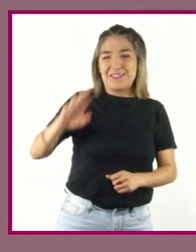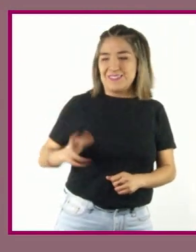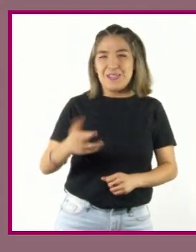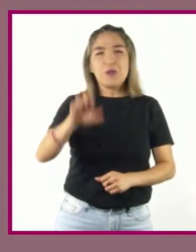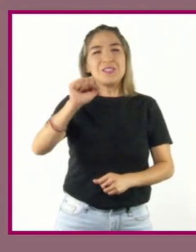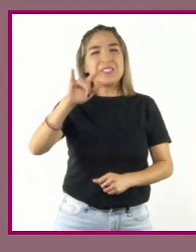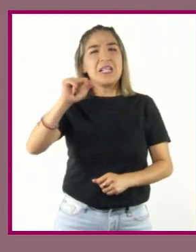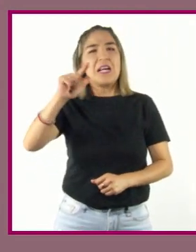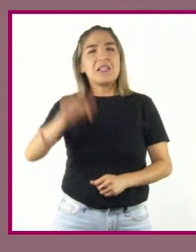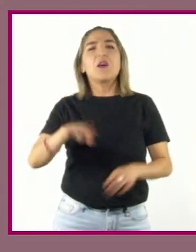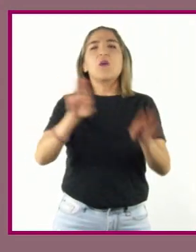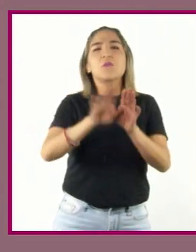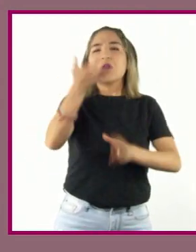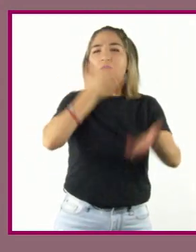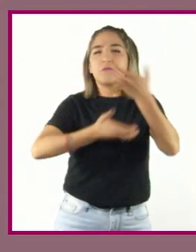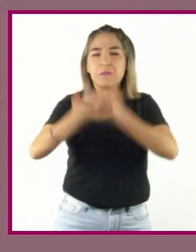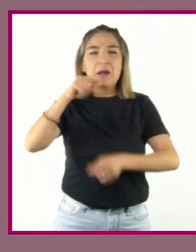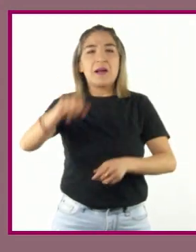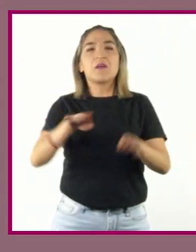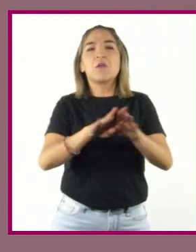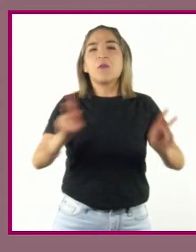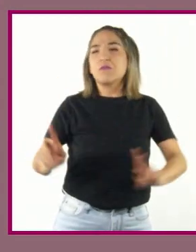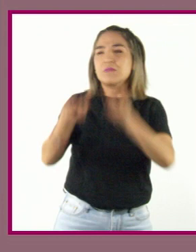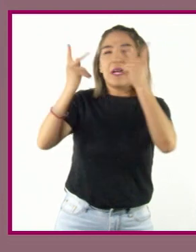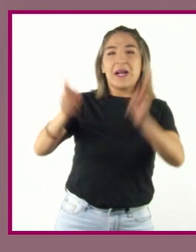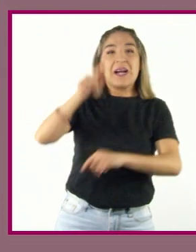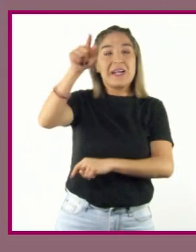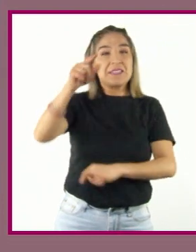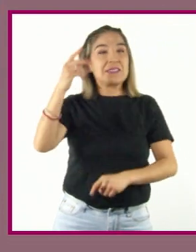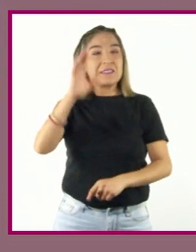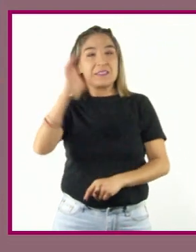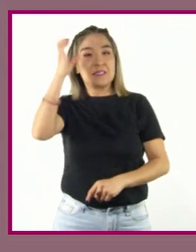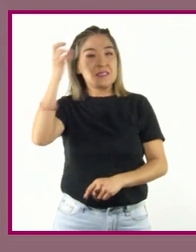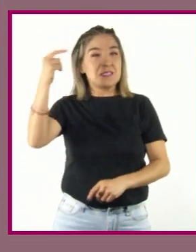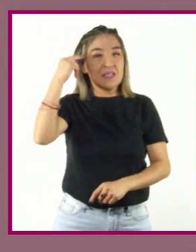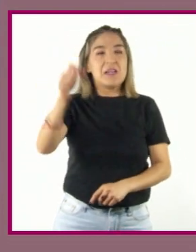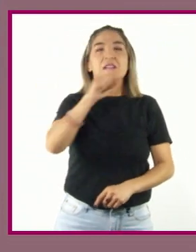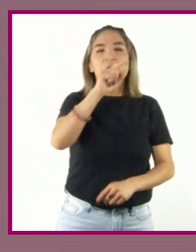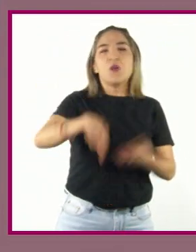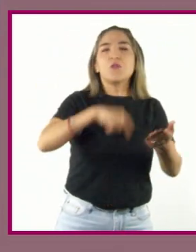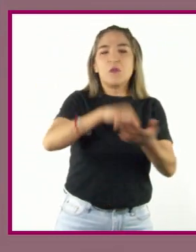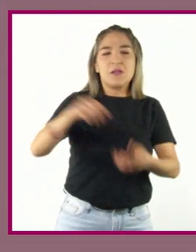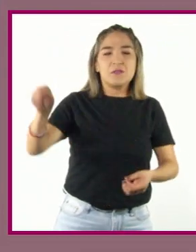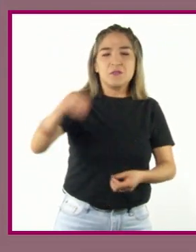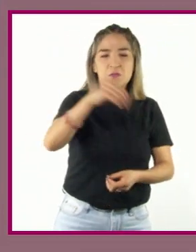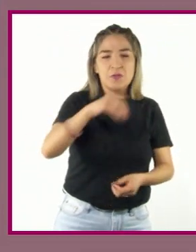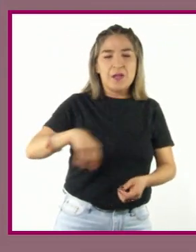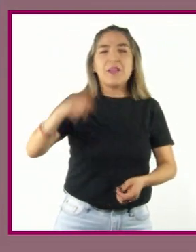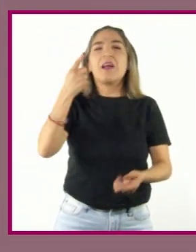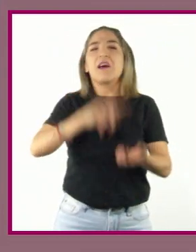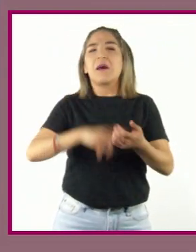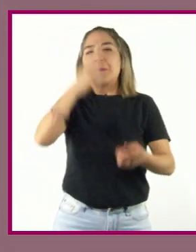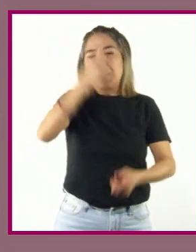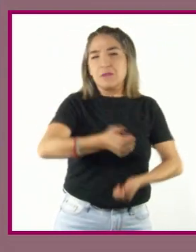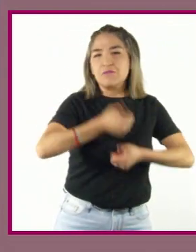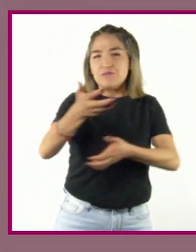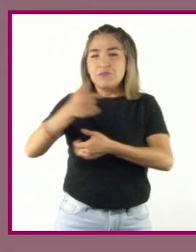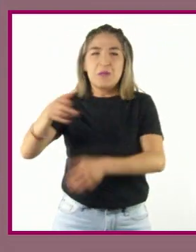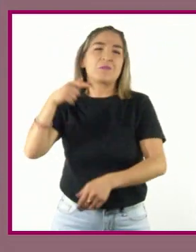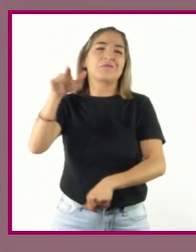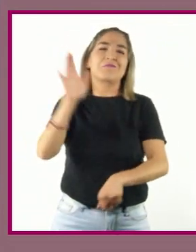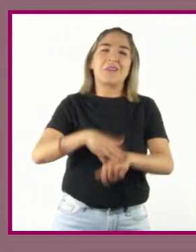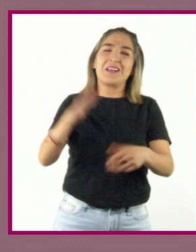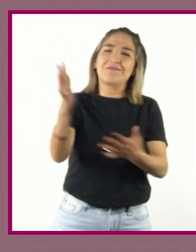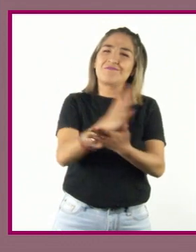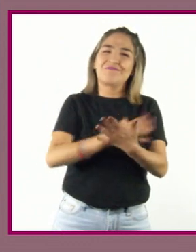comercializada por empresas chilenas que la venden a las mineras y a las ciudades de los alrededores, obteniendo ganancias millonarias.